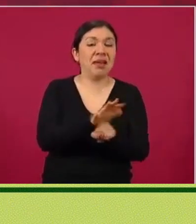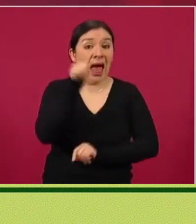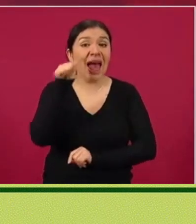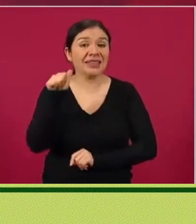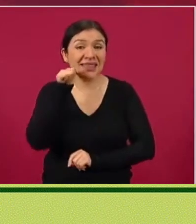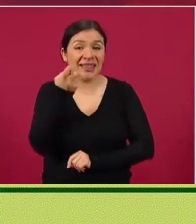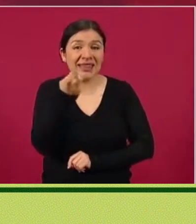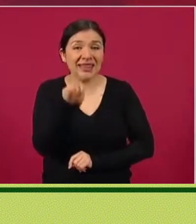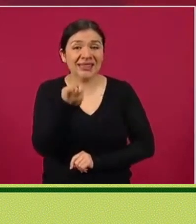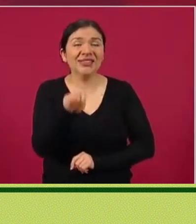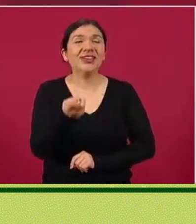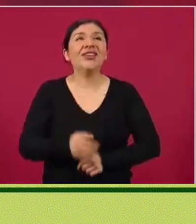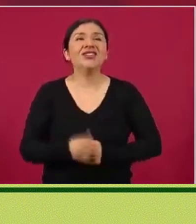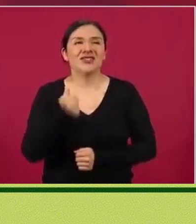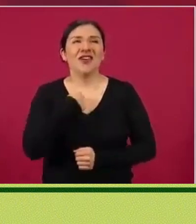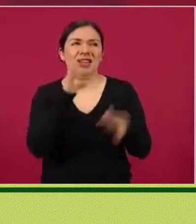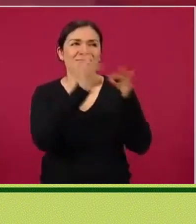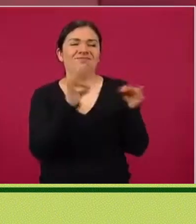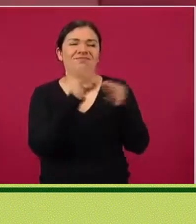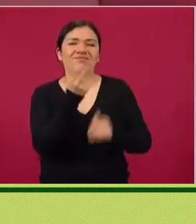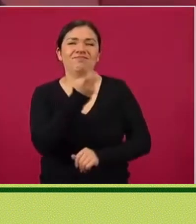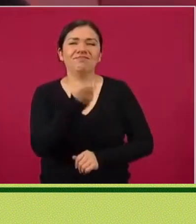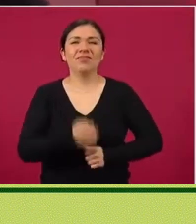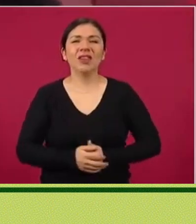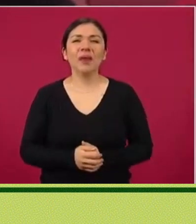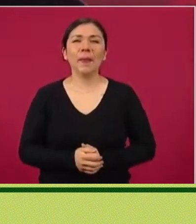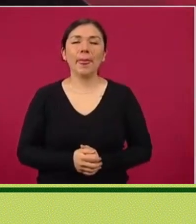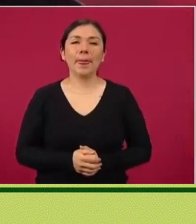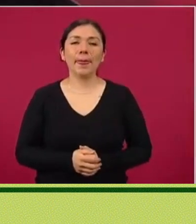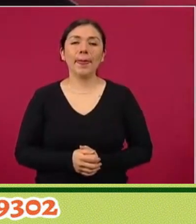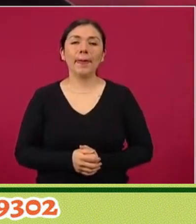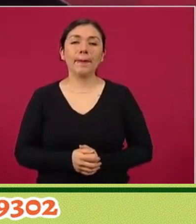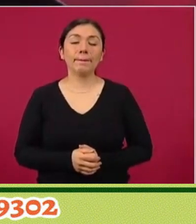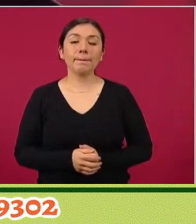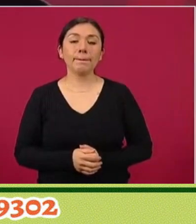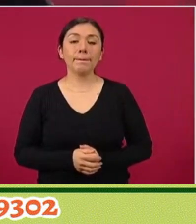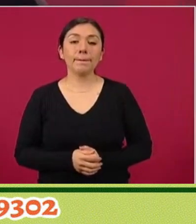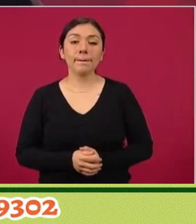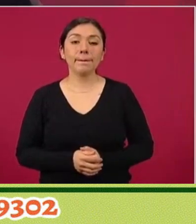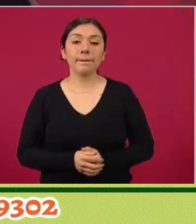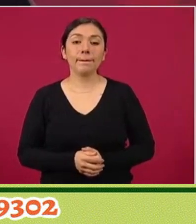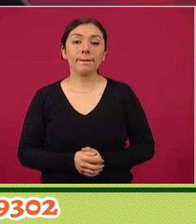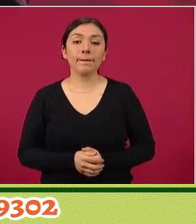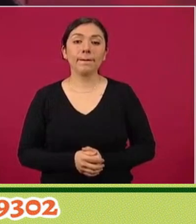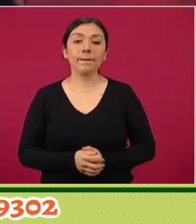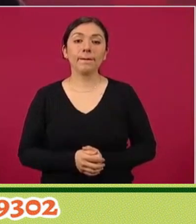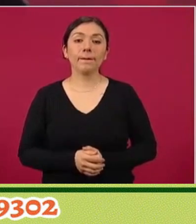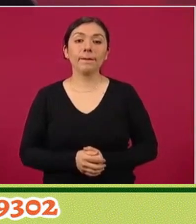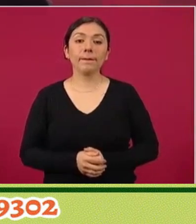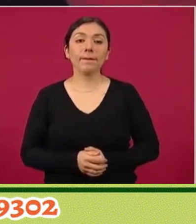Ken